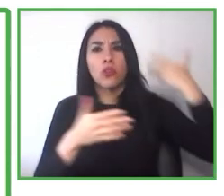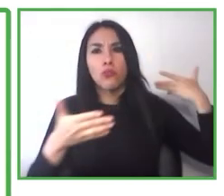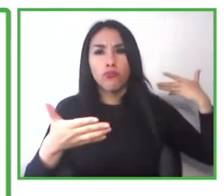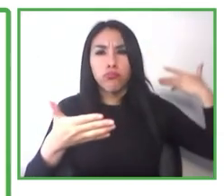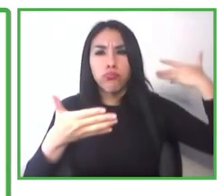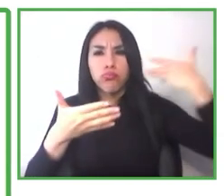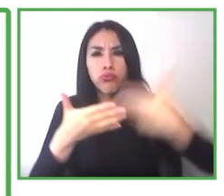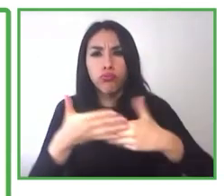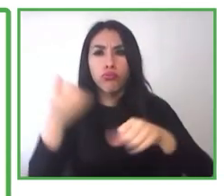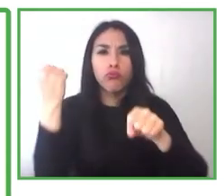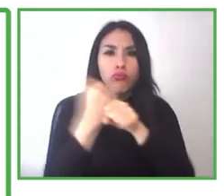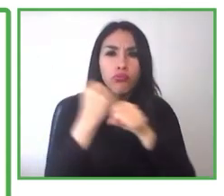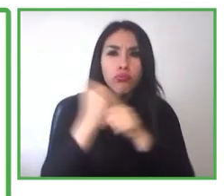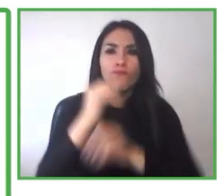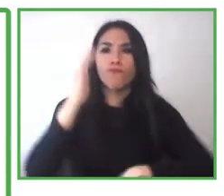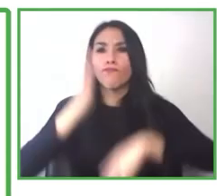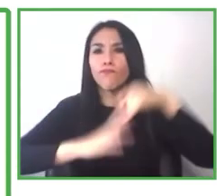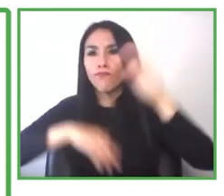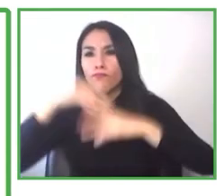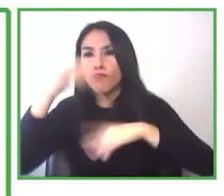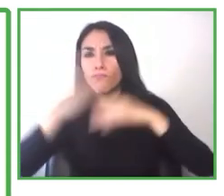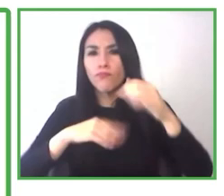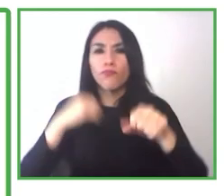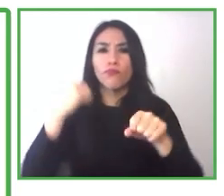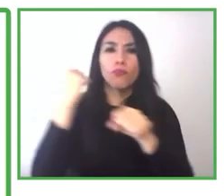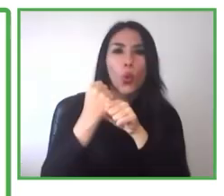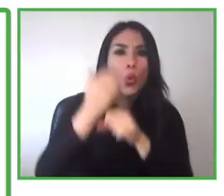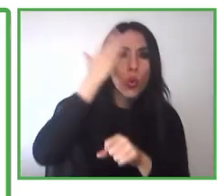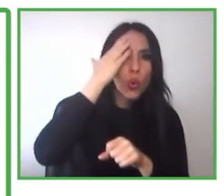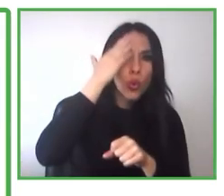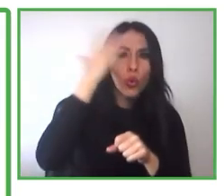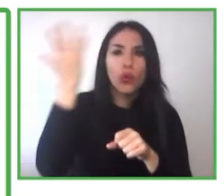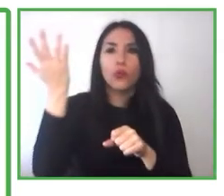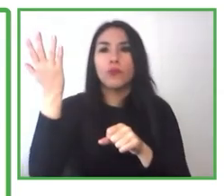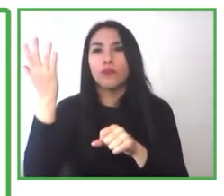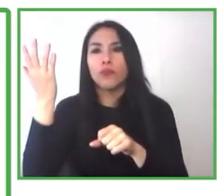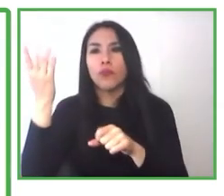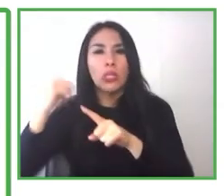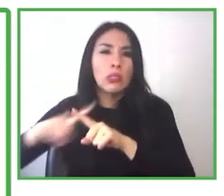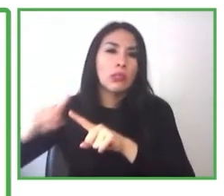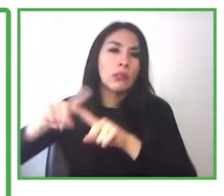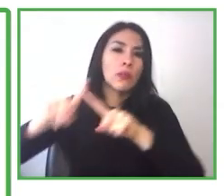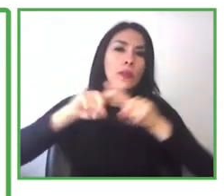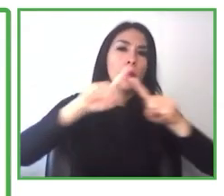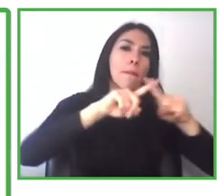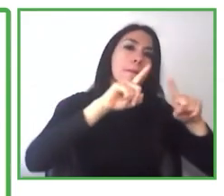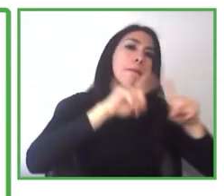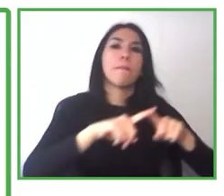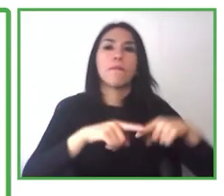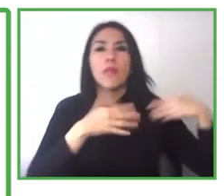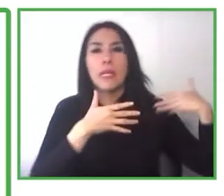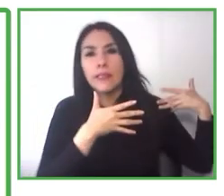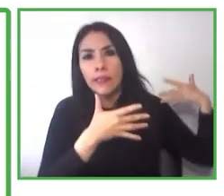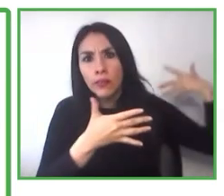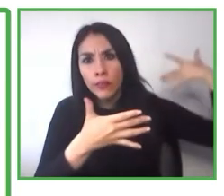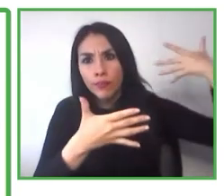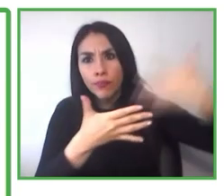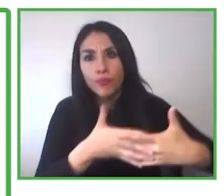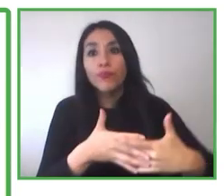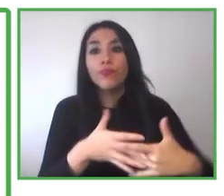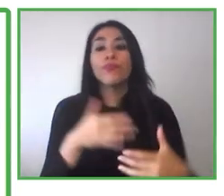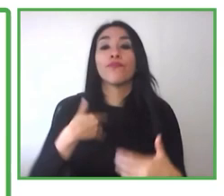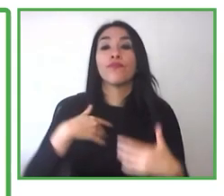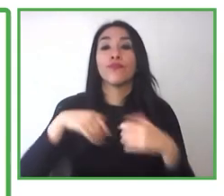enseñó un familiar, pero es bueno en lo que sabe hacer. Y ese es el rol de Chile Valora, que es reconocer lo que